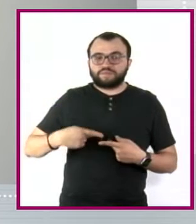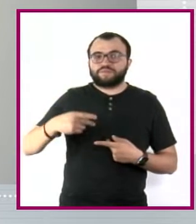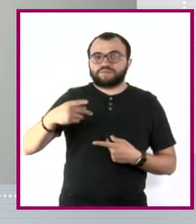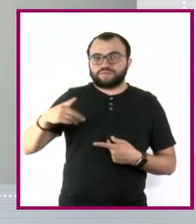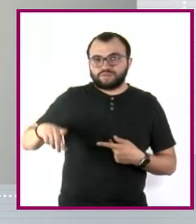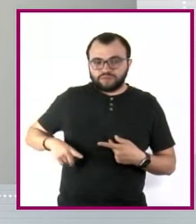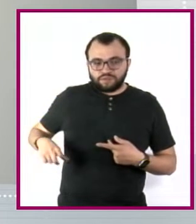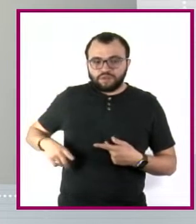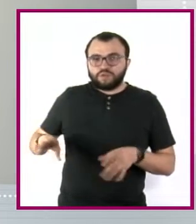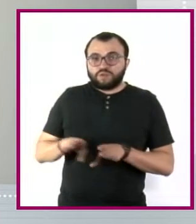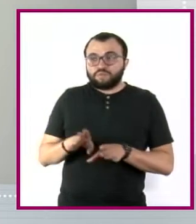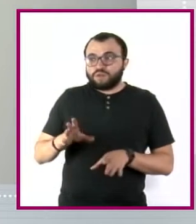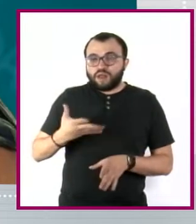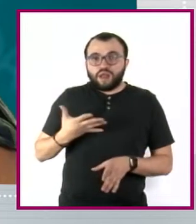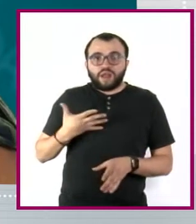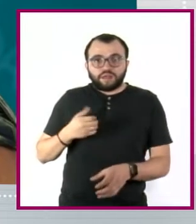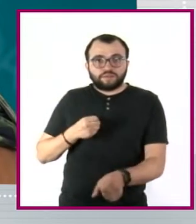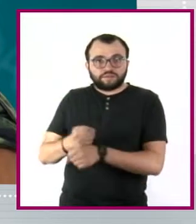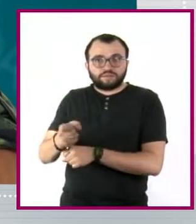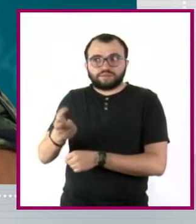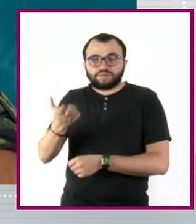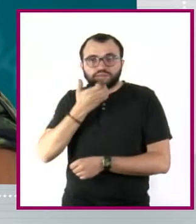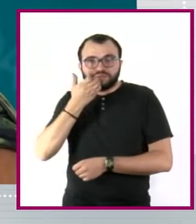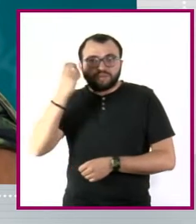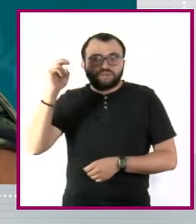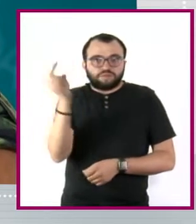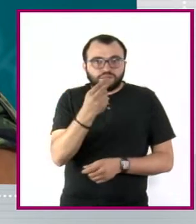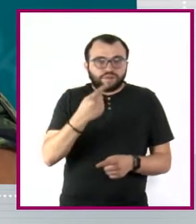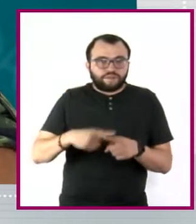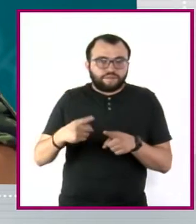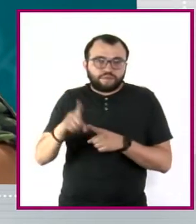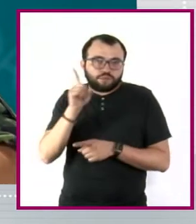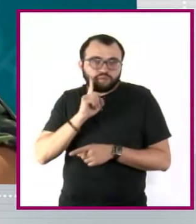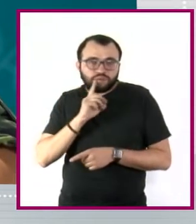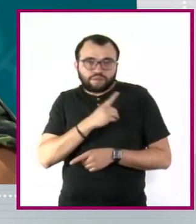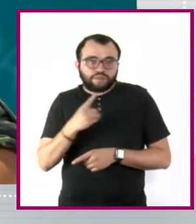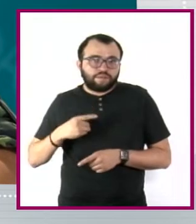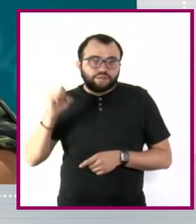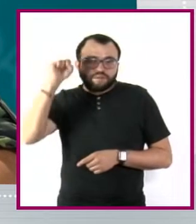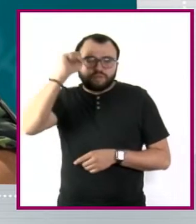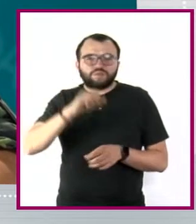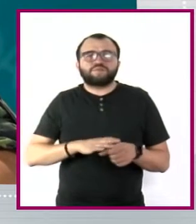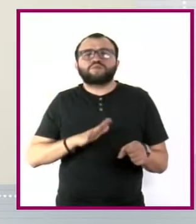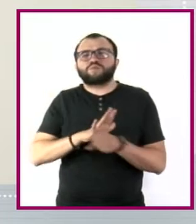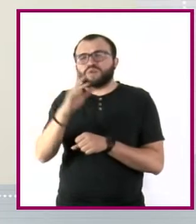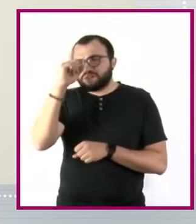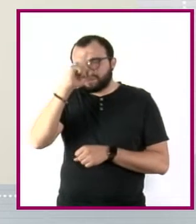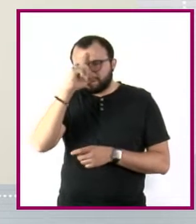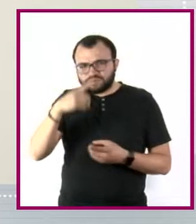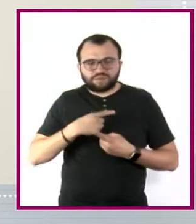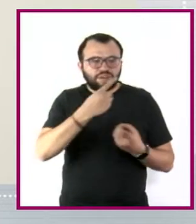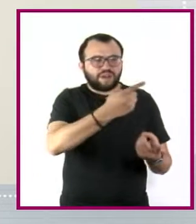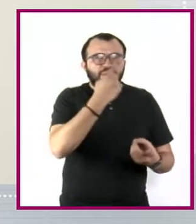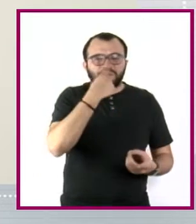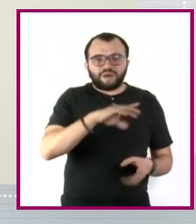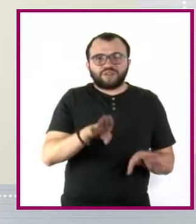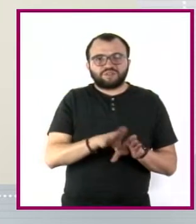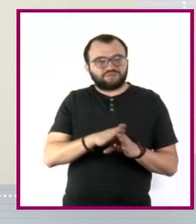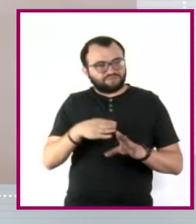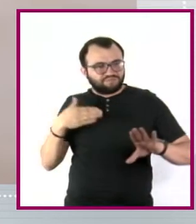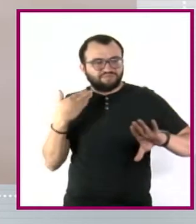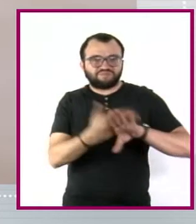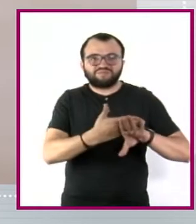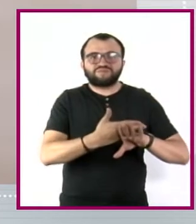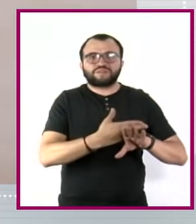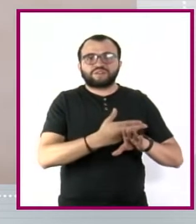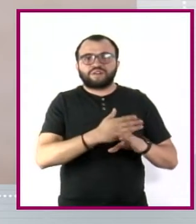universidades con las preparatorias. ¿Qué recomienda a nuestra audiencia para enfrentar situaciones de discriminación? Una de las cuestiones fundamentales,